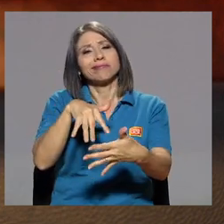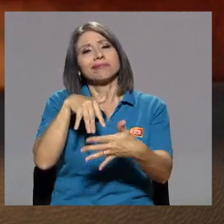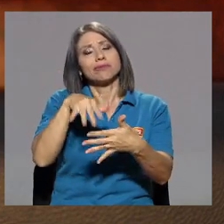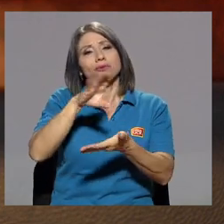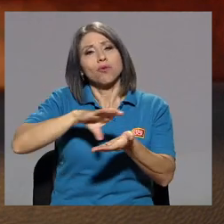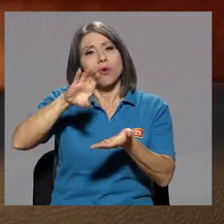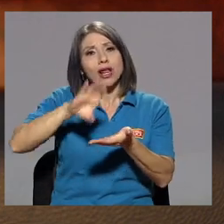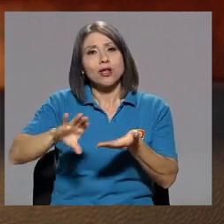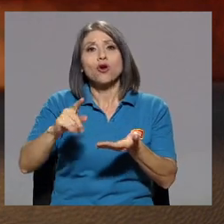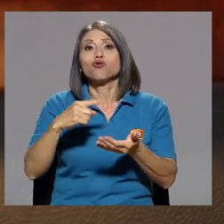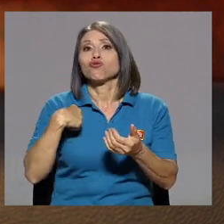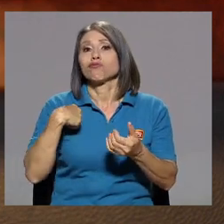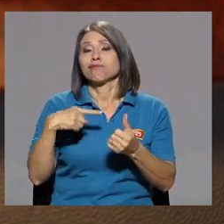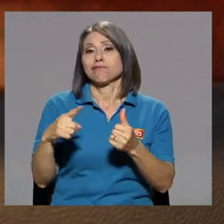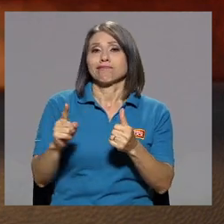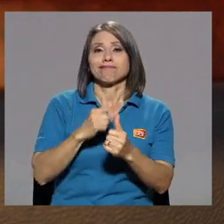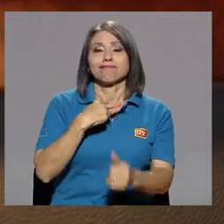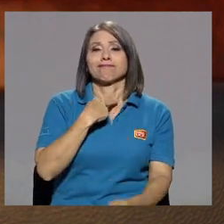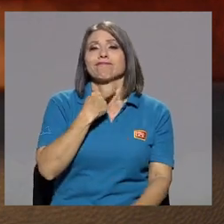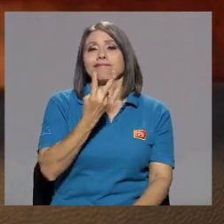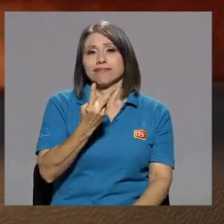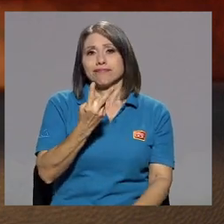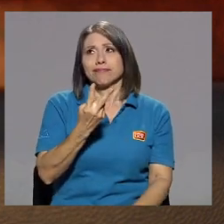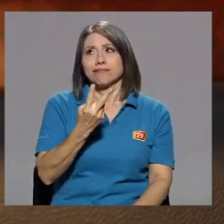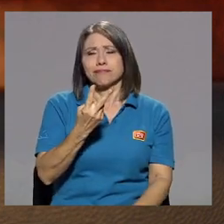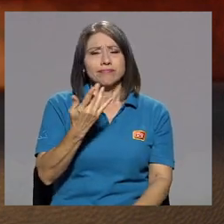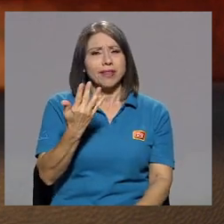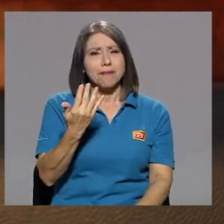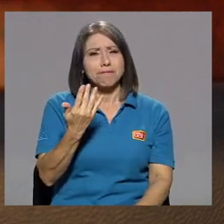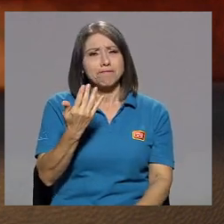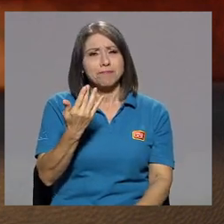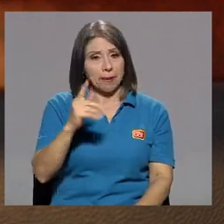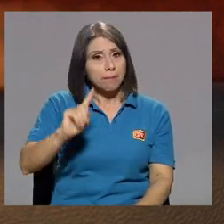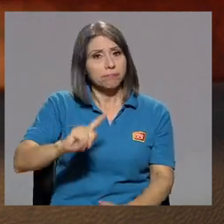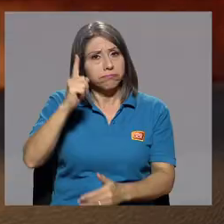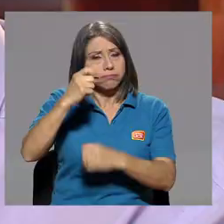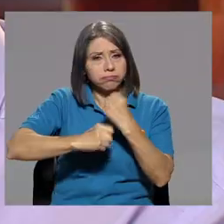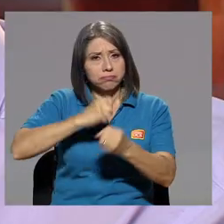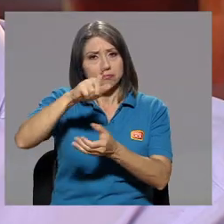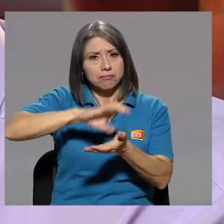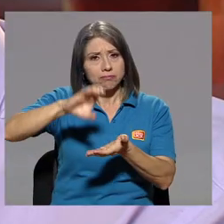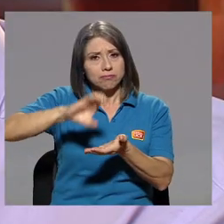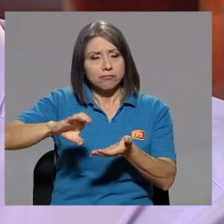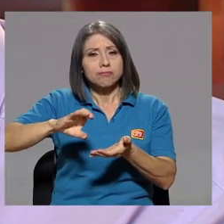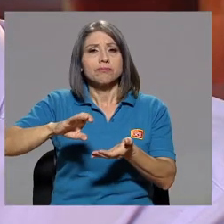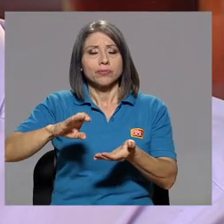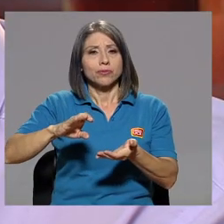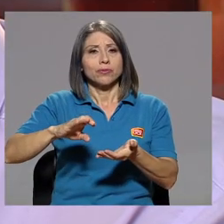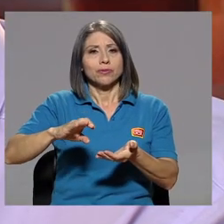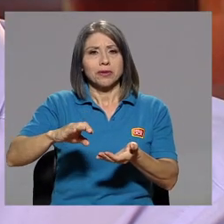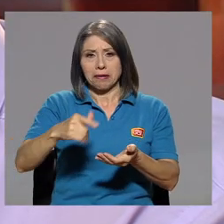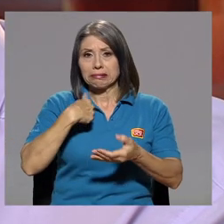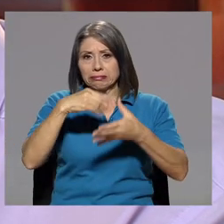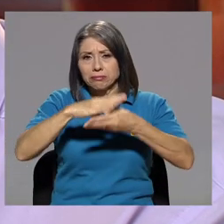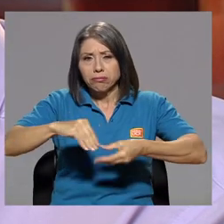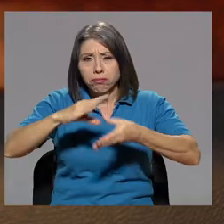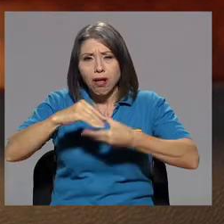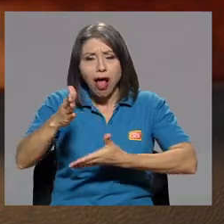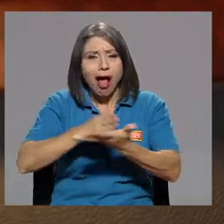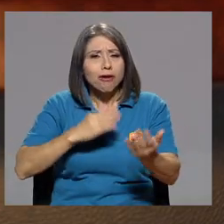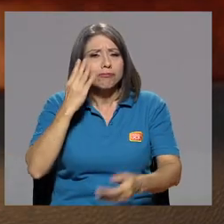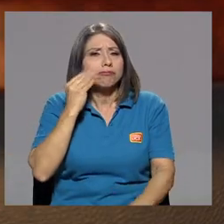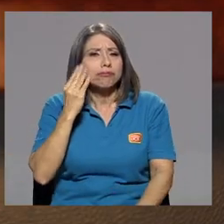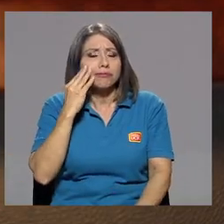primera voz del primer año de colegio. Entonces, yo les voy a contar una